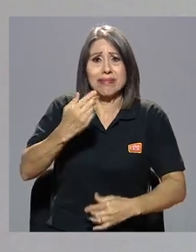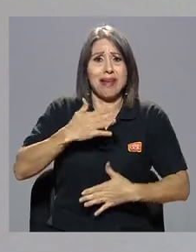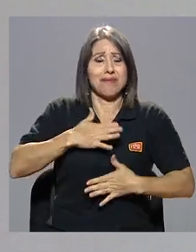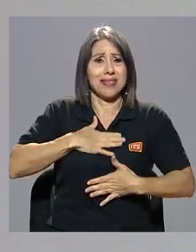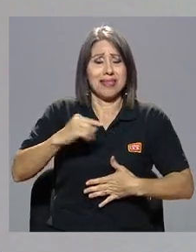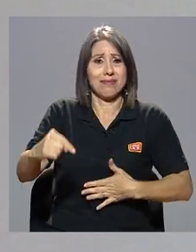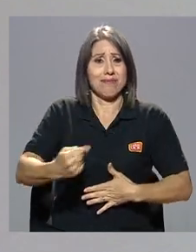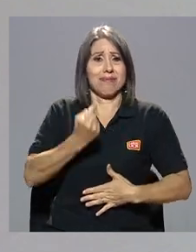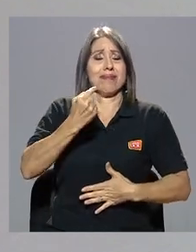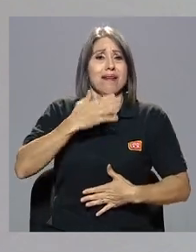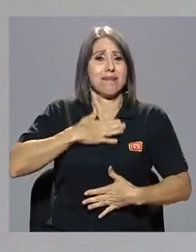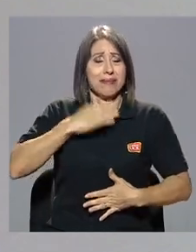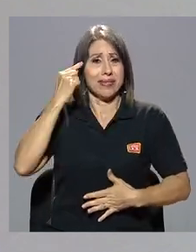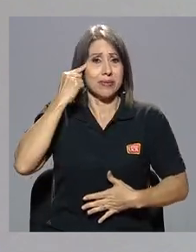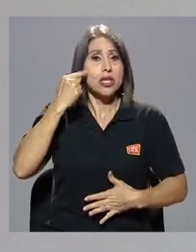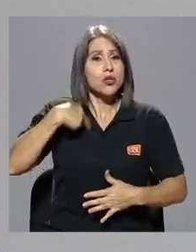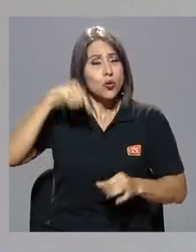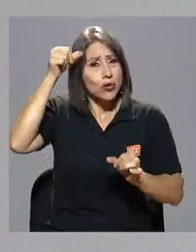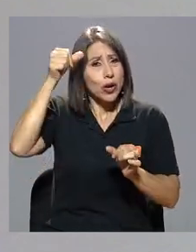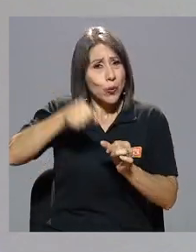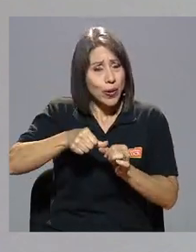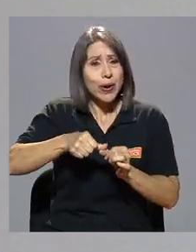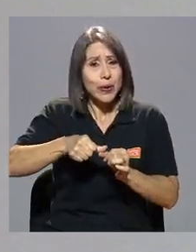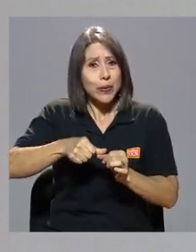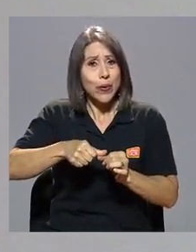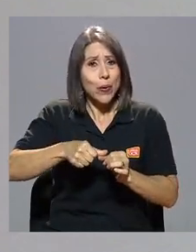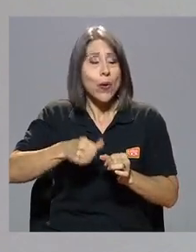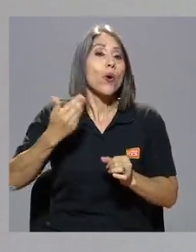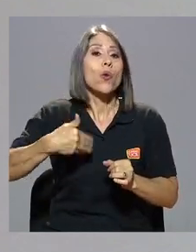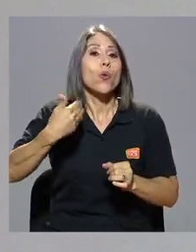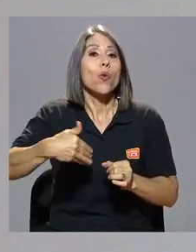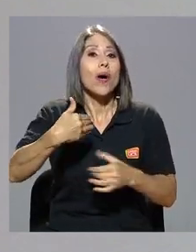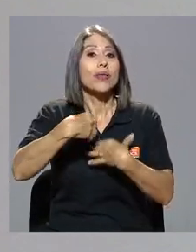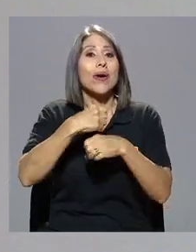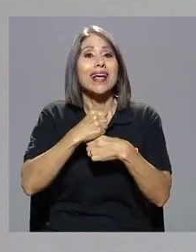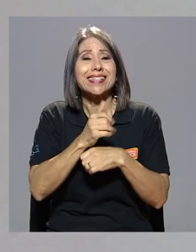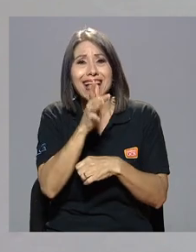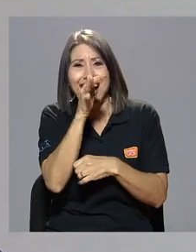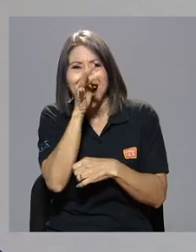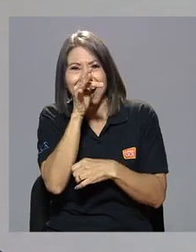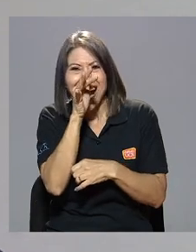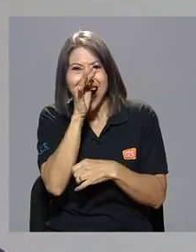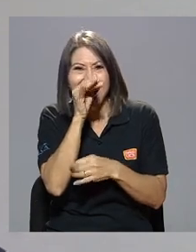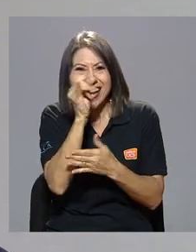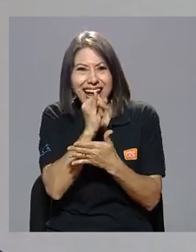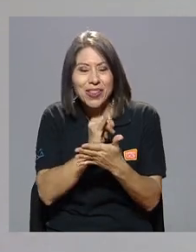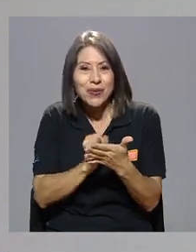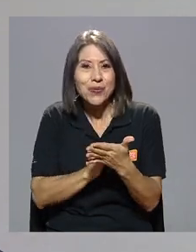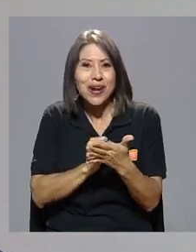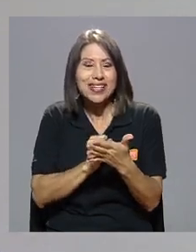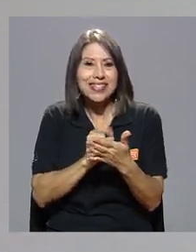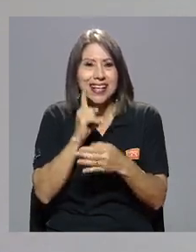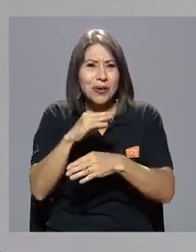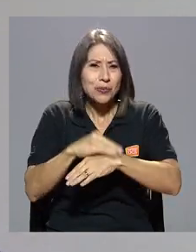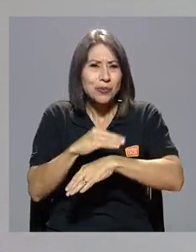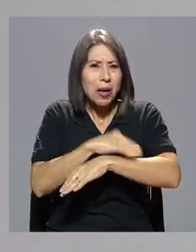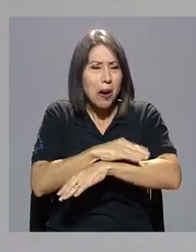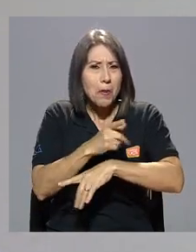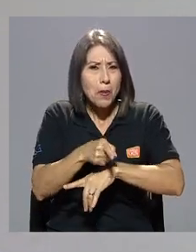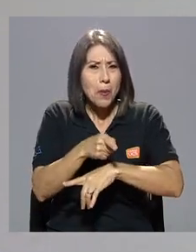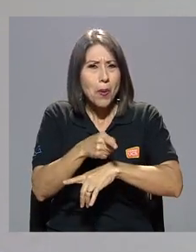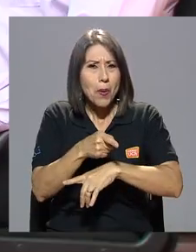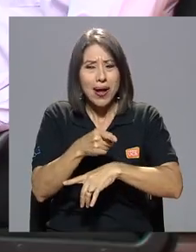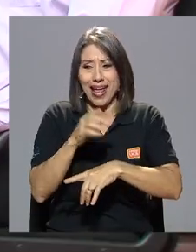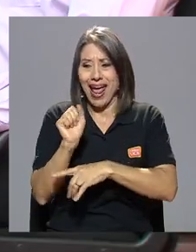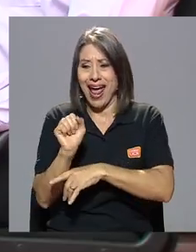hacia mí, hacia el pensamiento. Recuerdo cuando repartían las caricaturas del sapo BP que las pagaba la embajada de los Estados